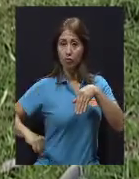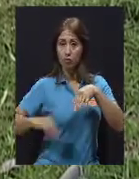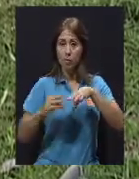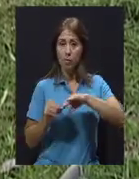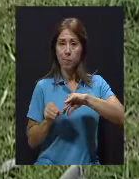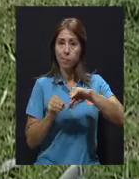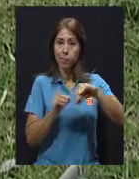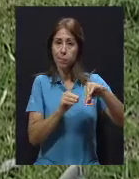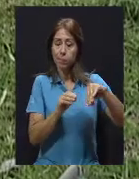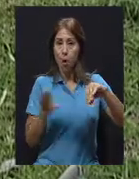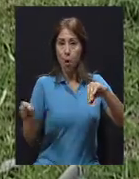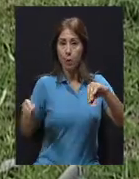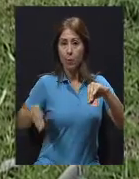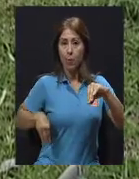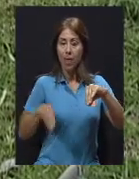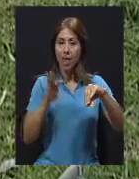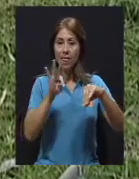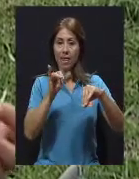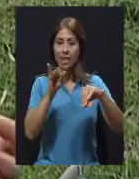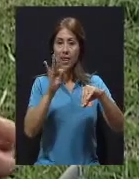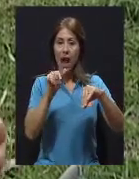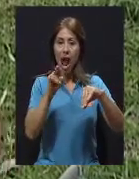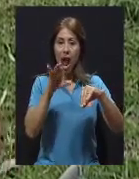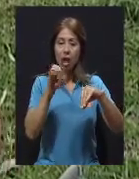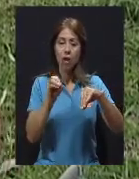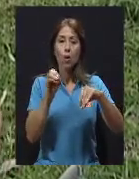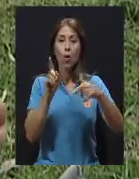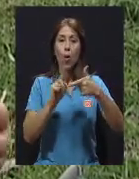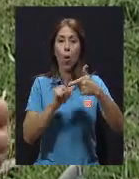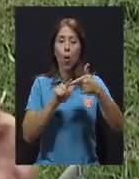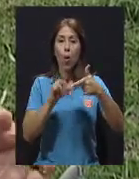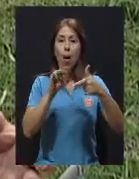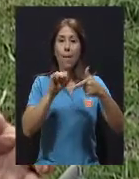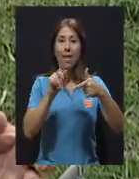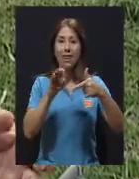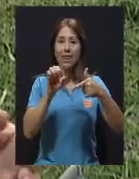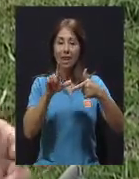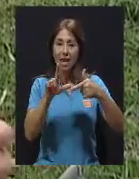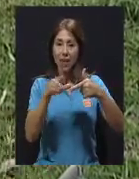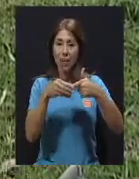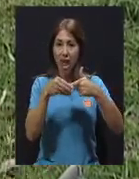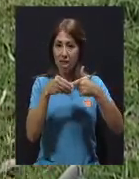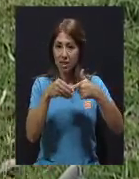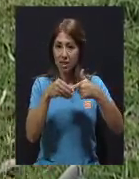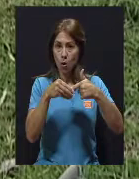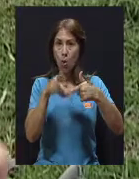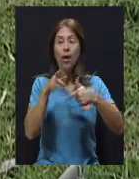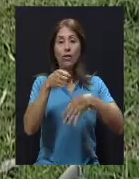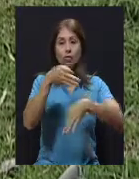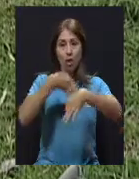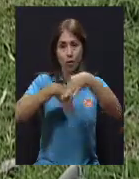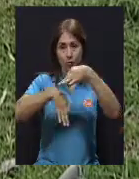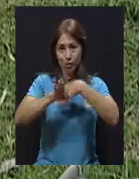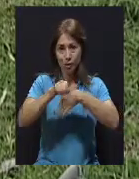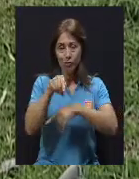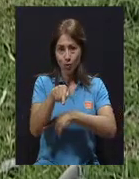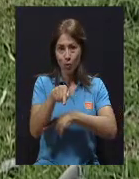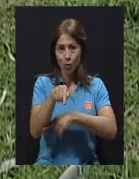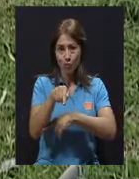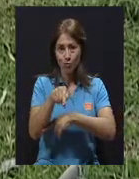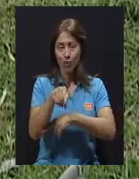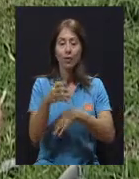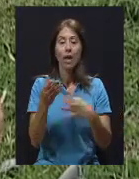que es de un componente de titanio, con un componente de un metil plástico, que es una sustitución del cartílago.